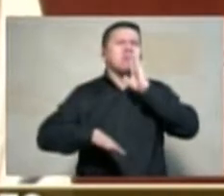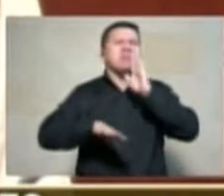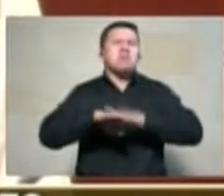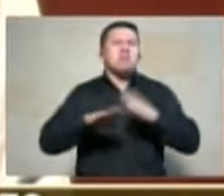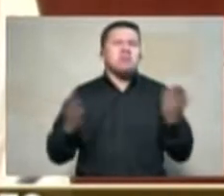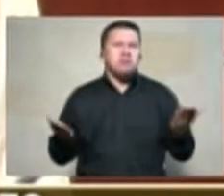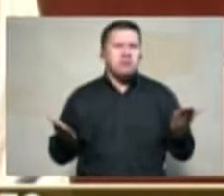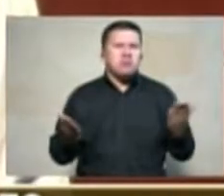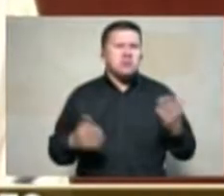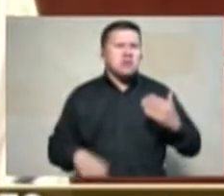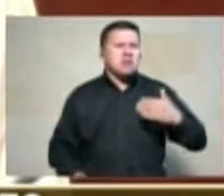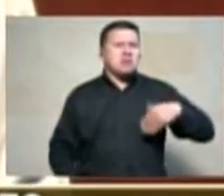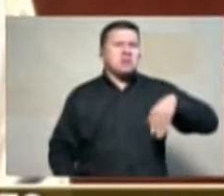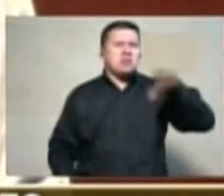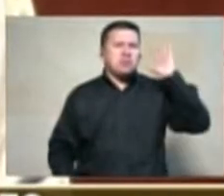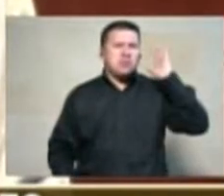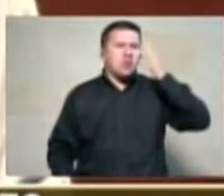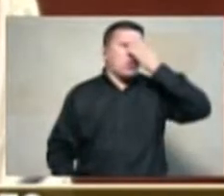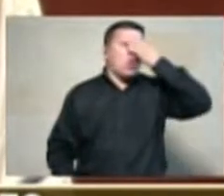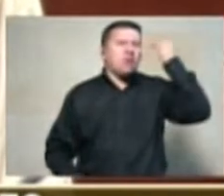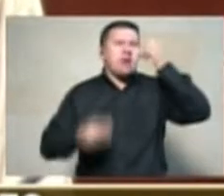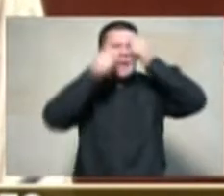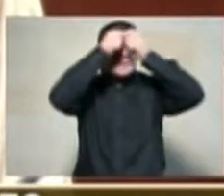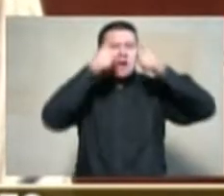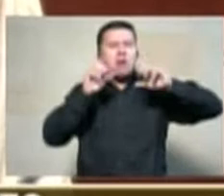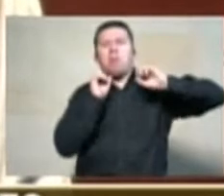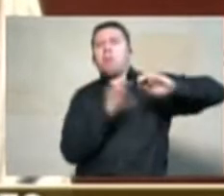ha sido proveniente pero el olvido del Estado